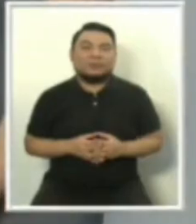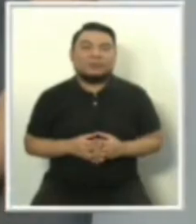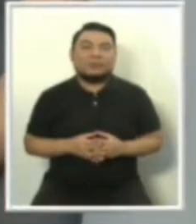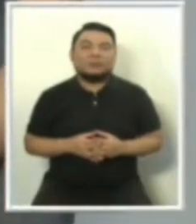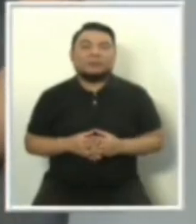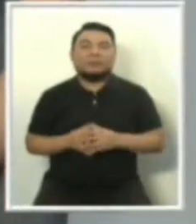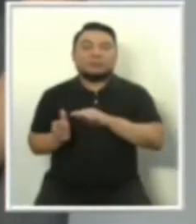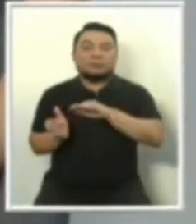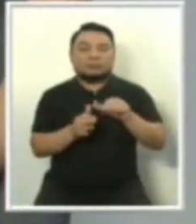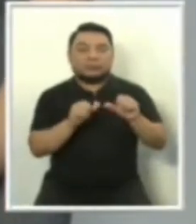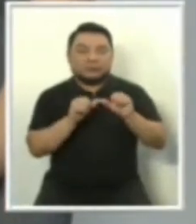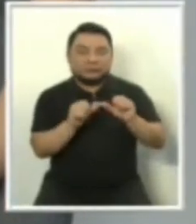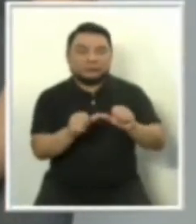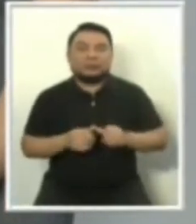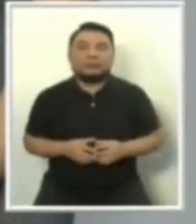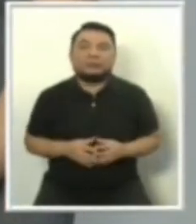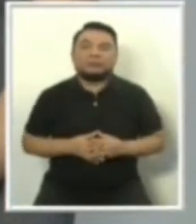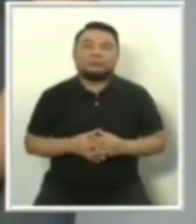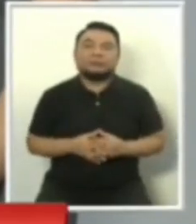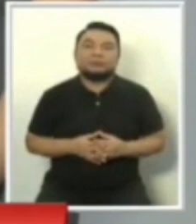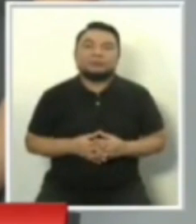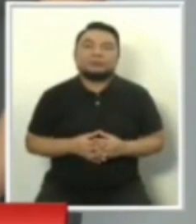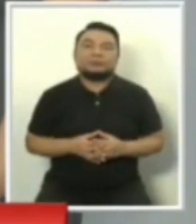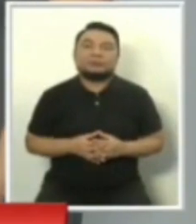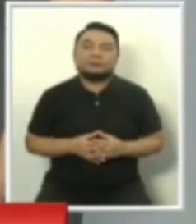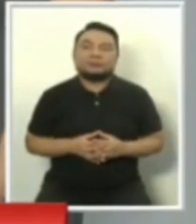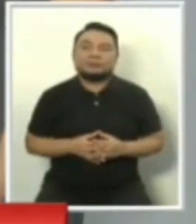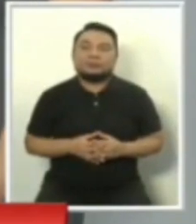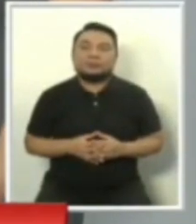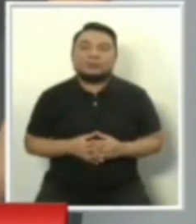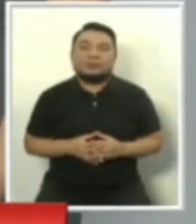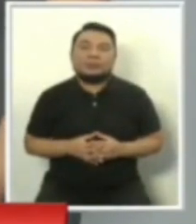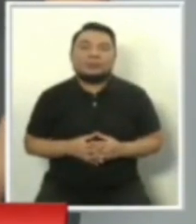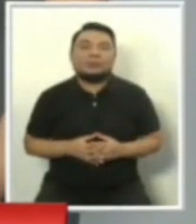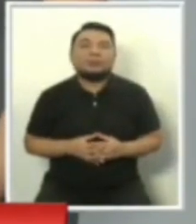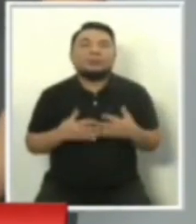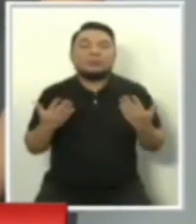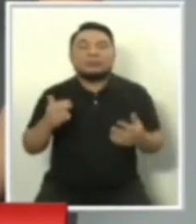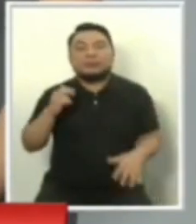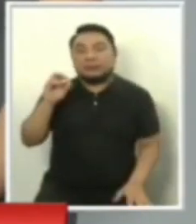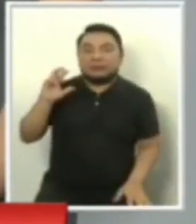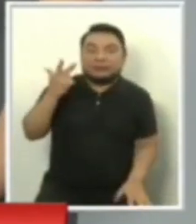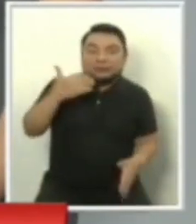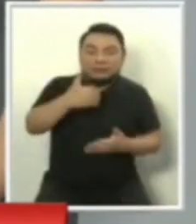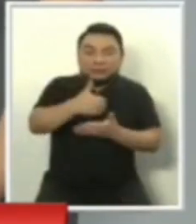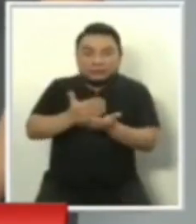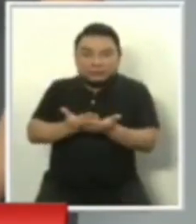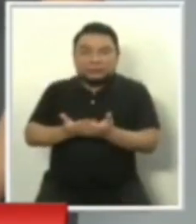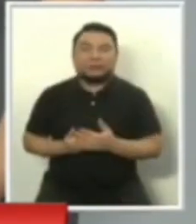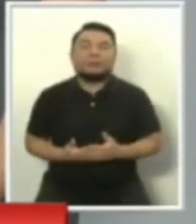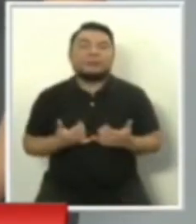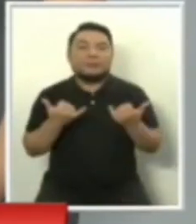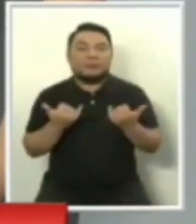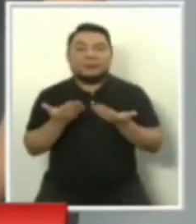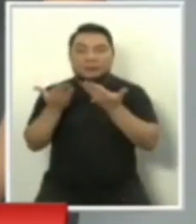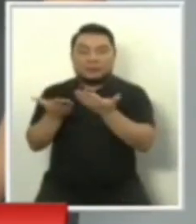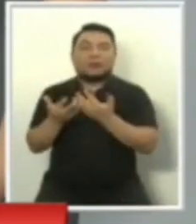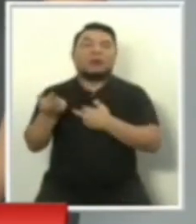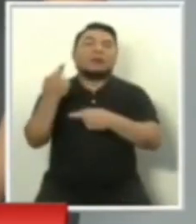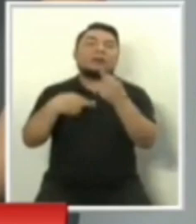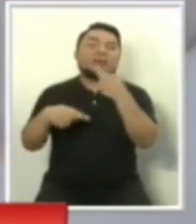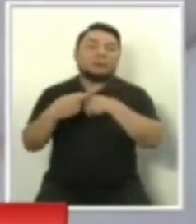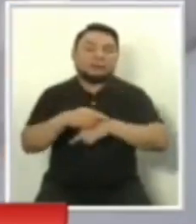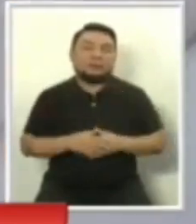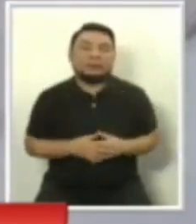seguimos. Este, entramos al tercer bloque. Entonces, acá retomamos.